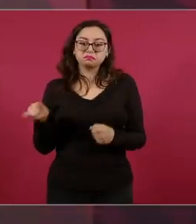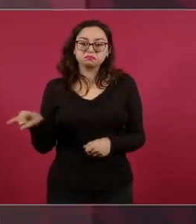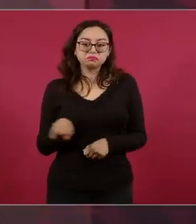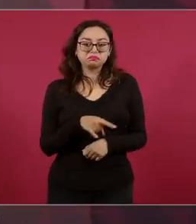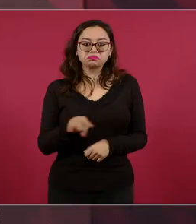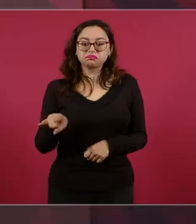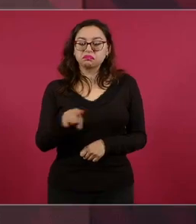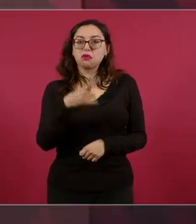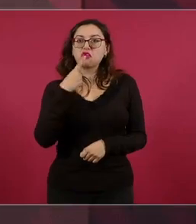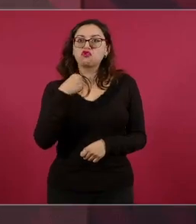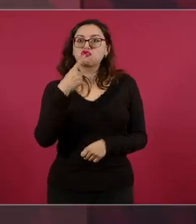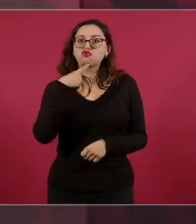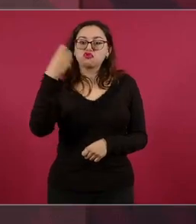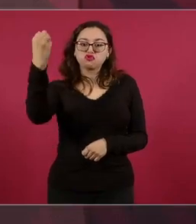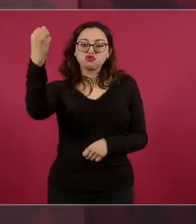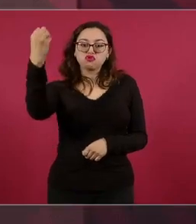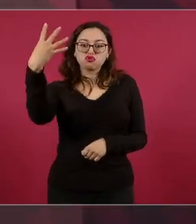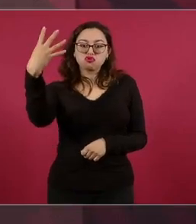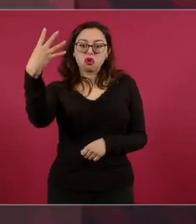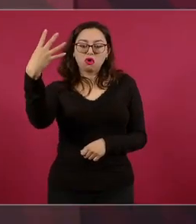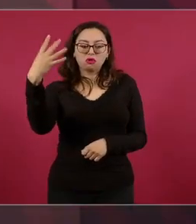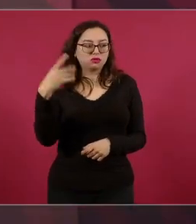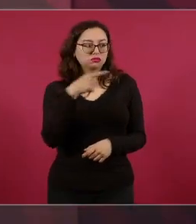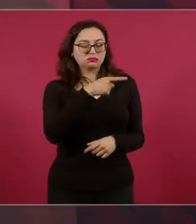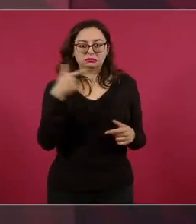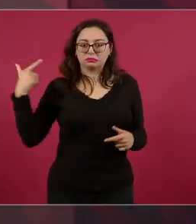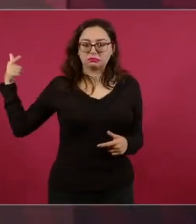y él trata de defenderse